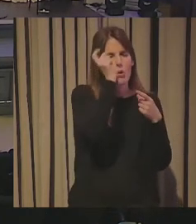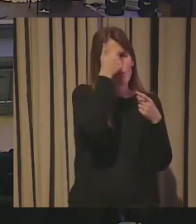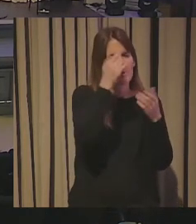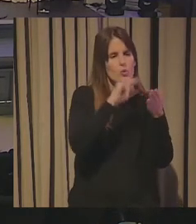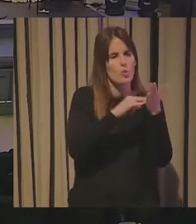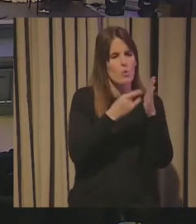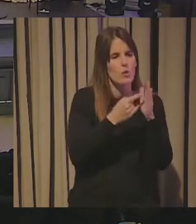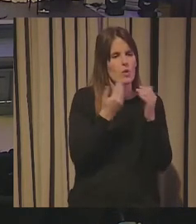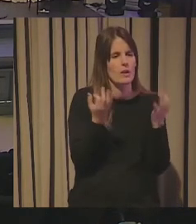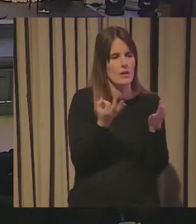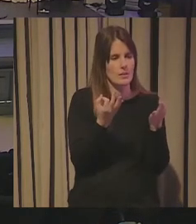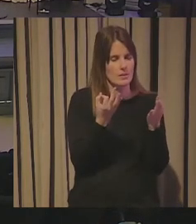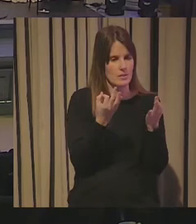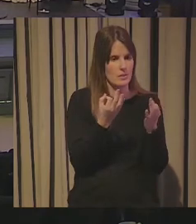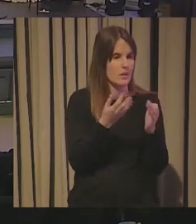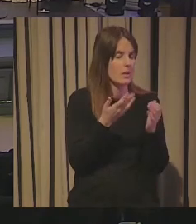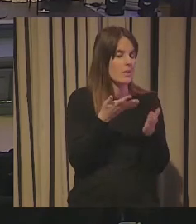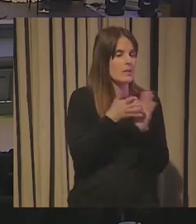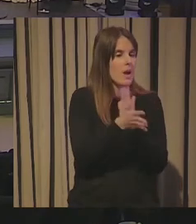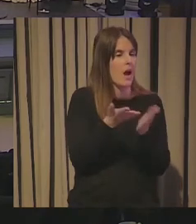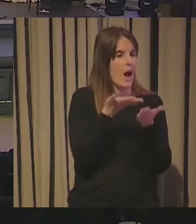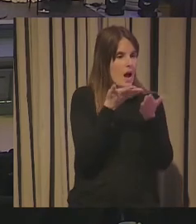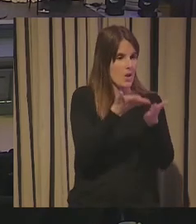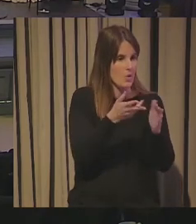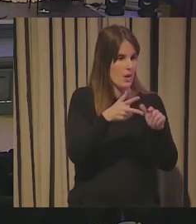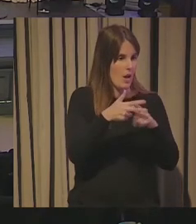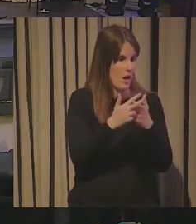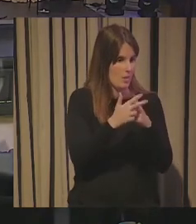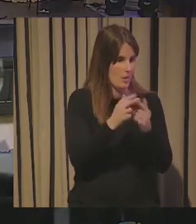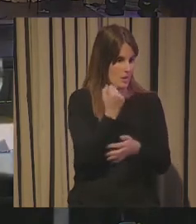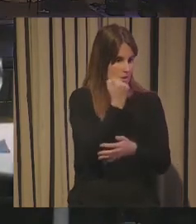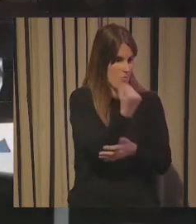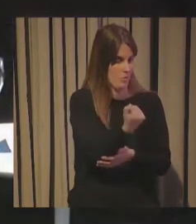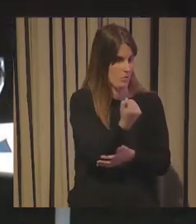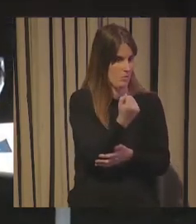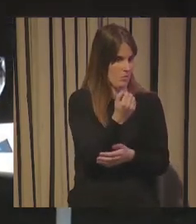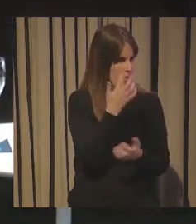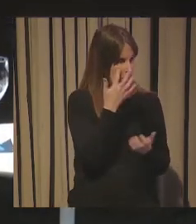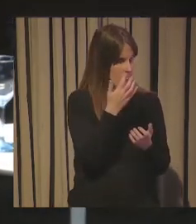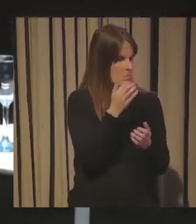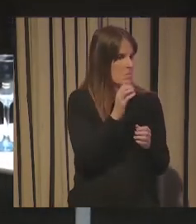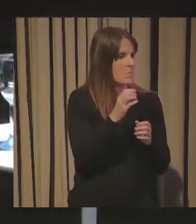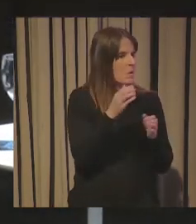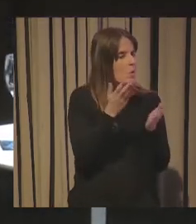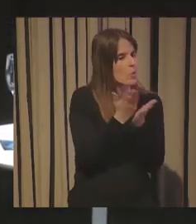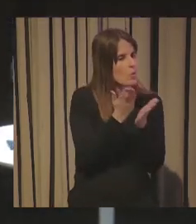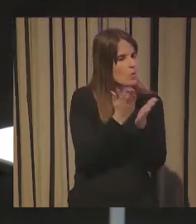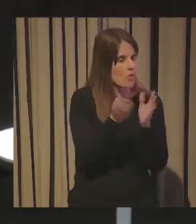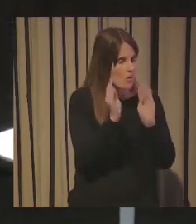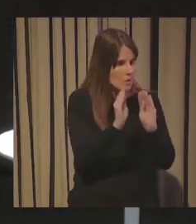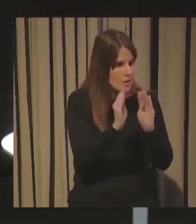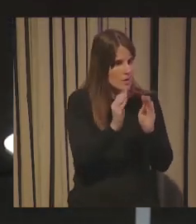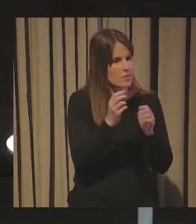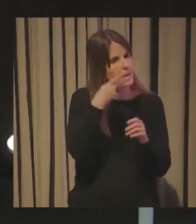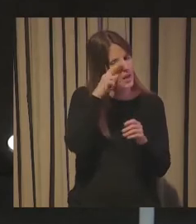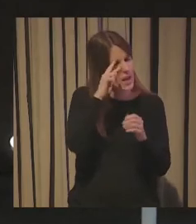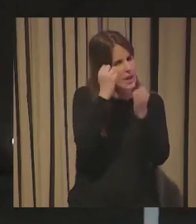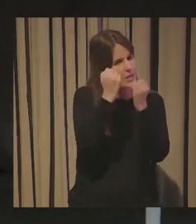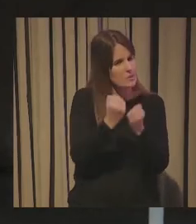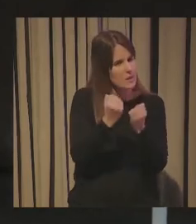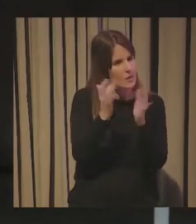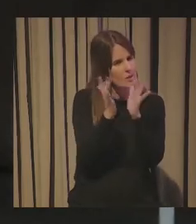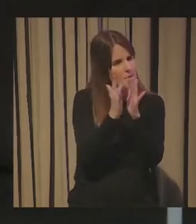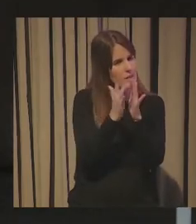Entendemos, desde luego, ayudas, instrumentos de apoyo, lo más evidente, pero también cursos formativos, accesos a expertos, accesos a